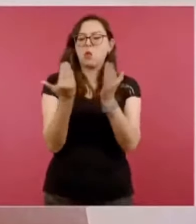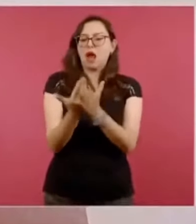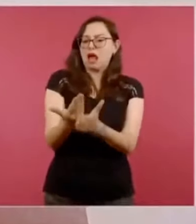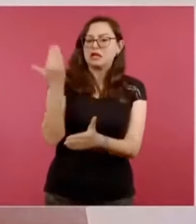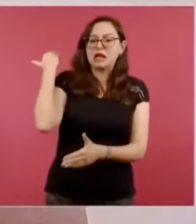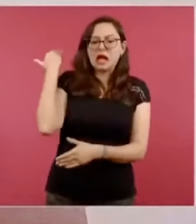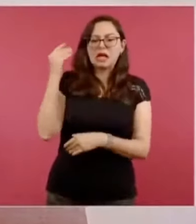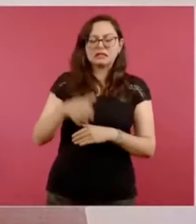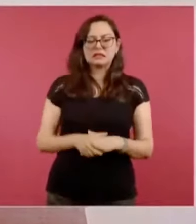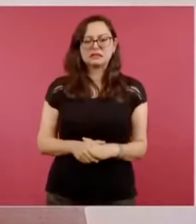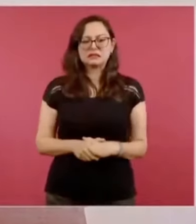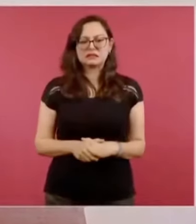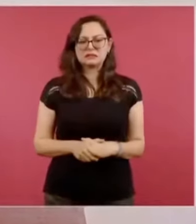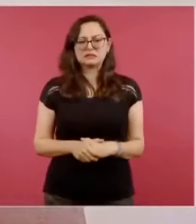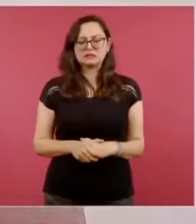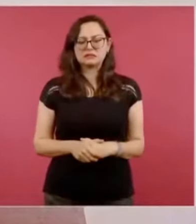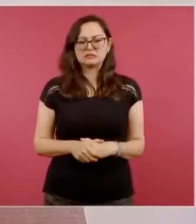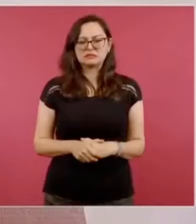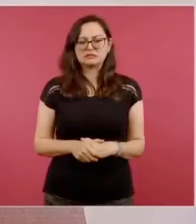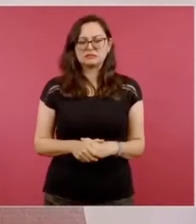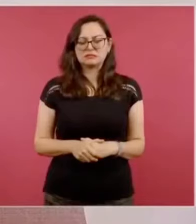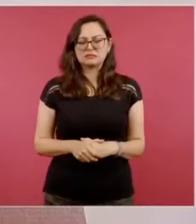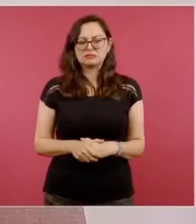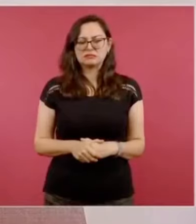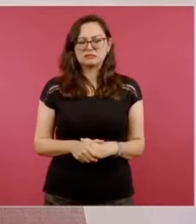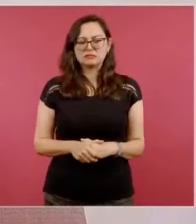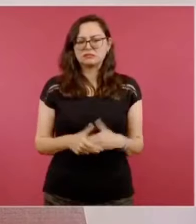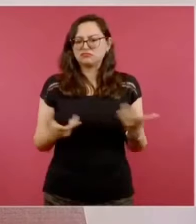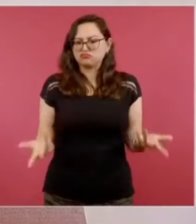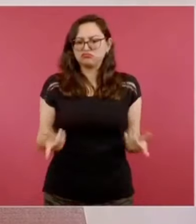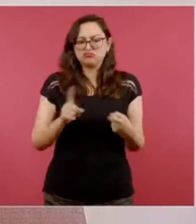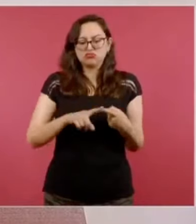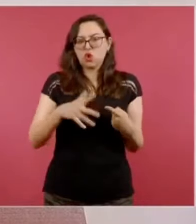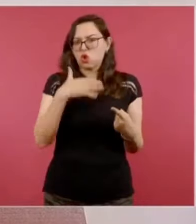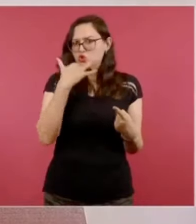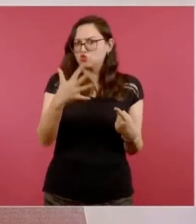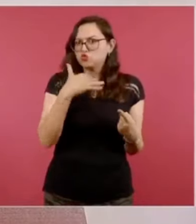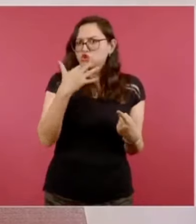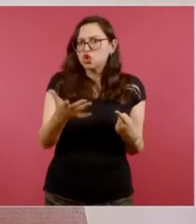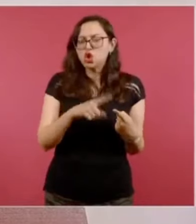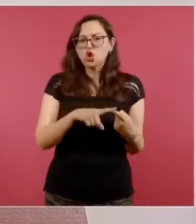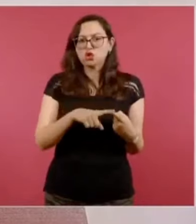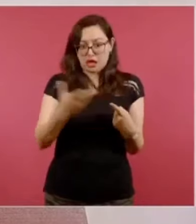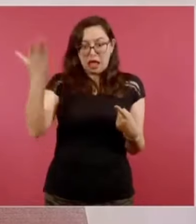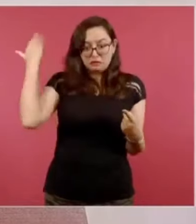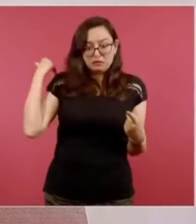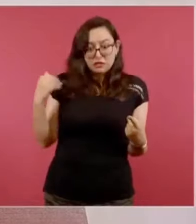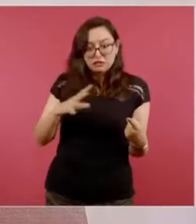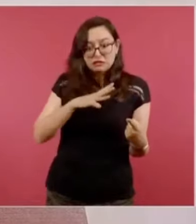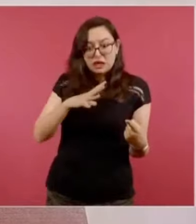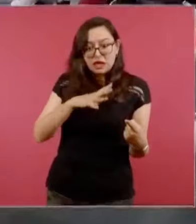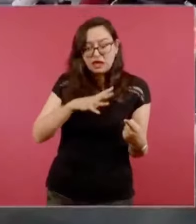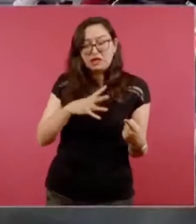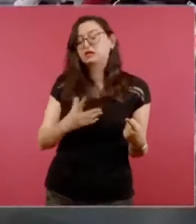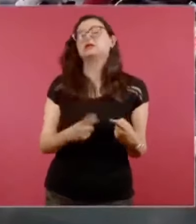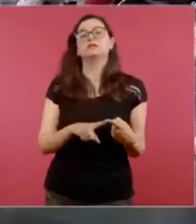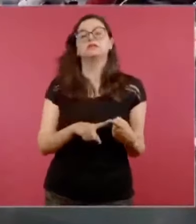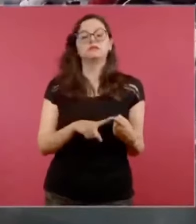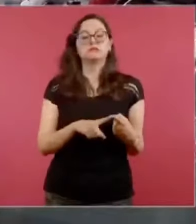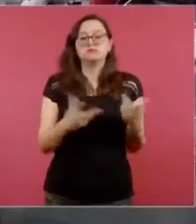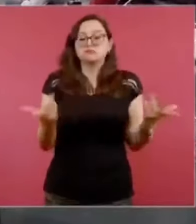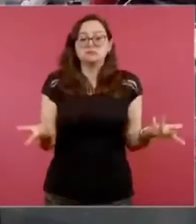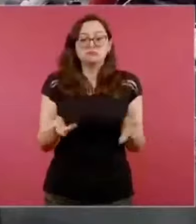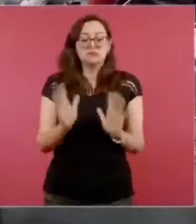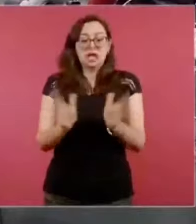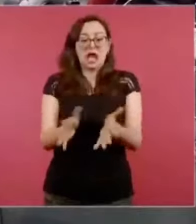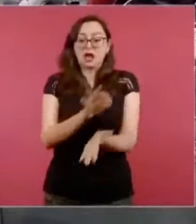quo? ¿Qué era el conservadurismo? La corrupción, así de